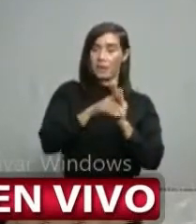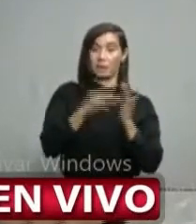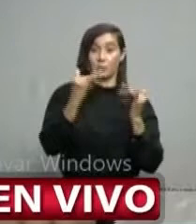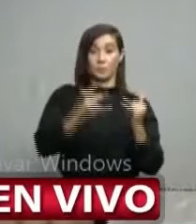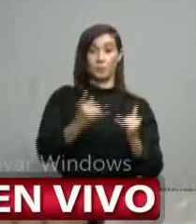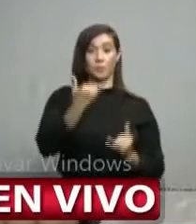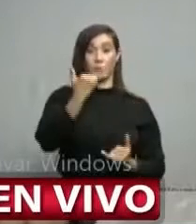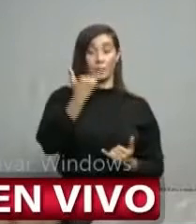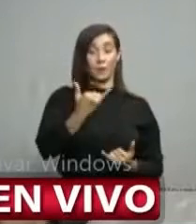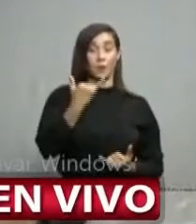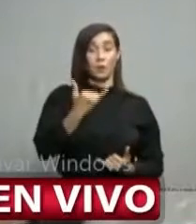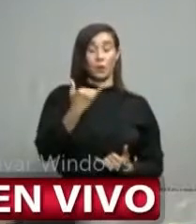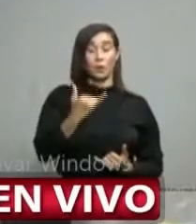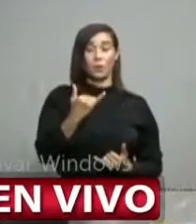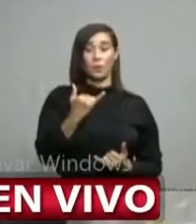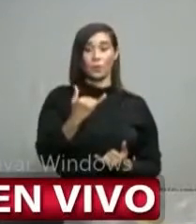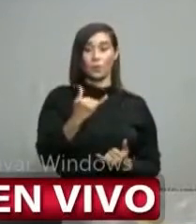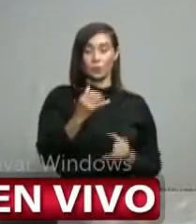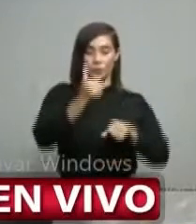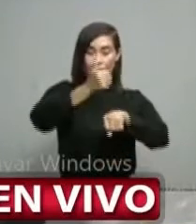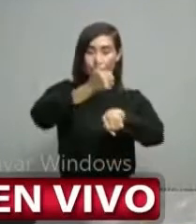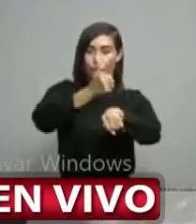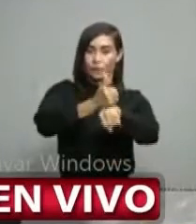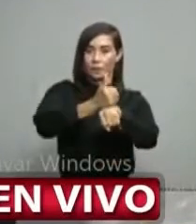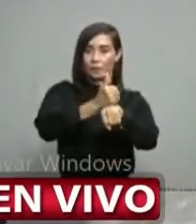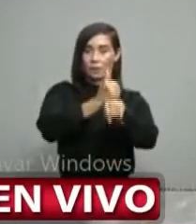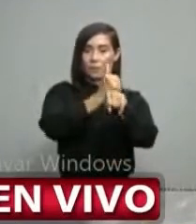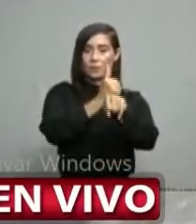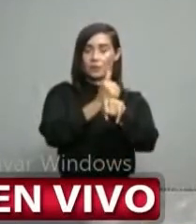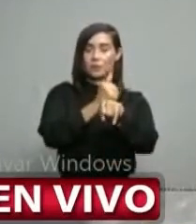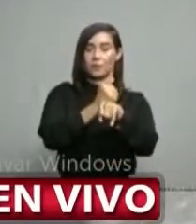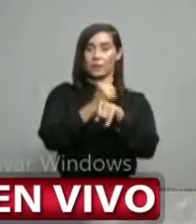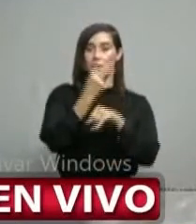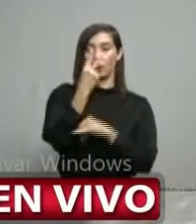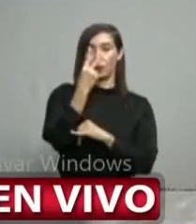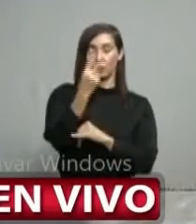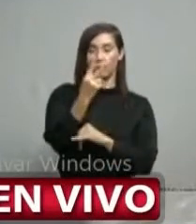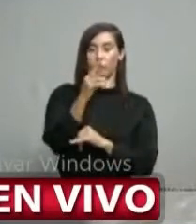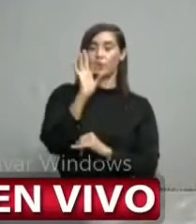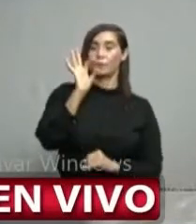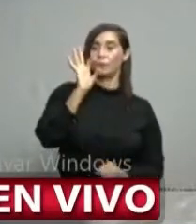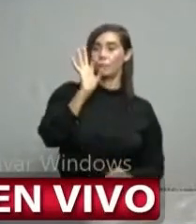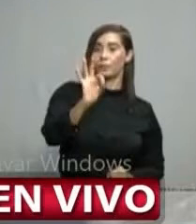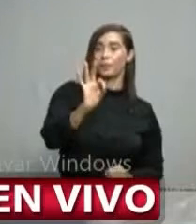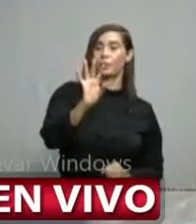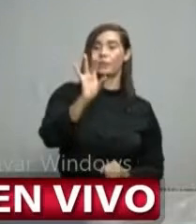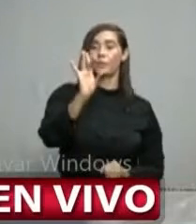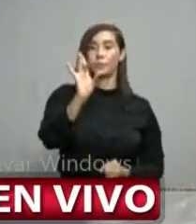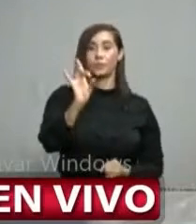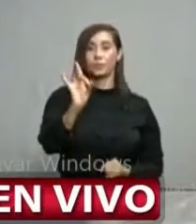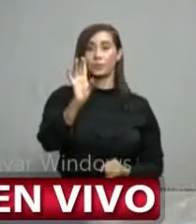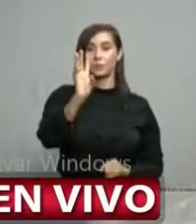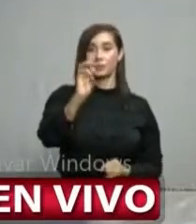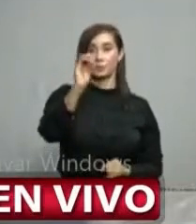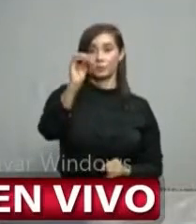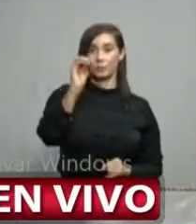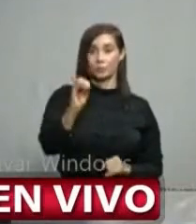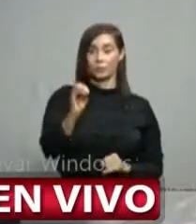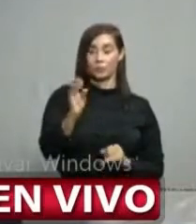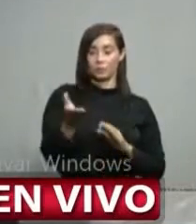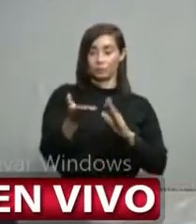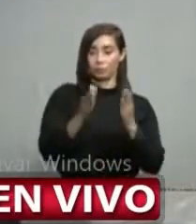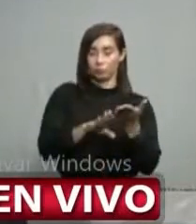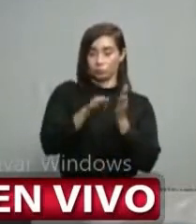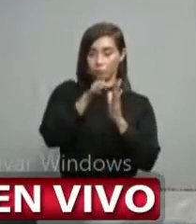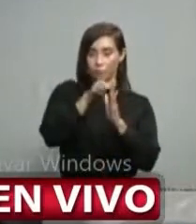de hoy se sitúa en 2.86%. La